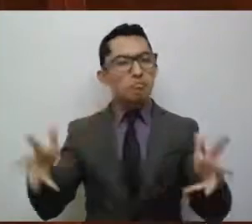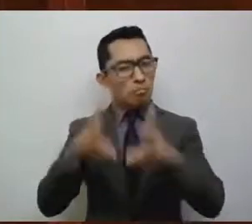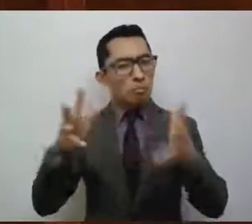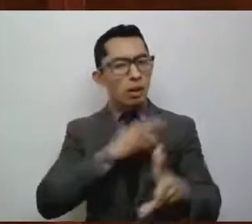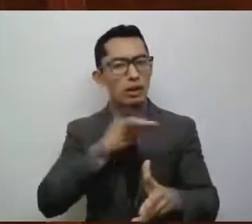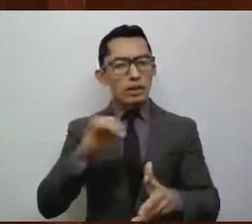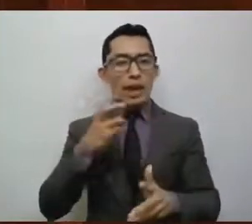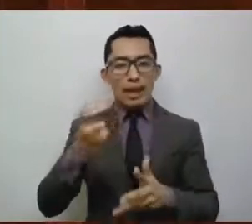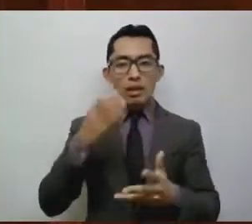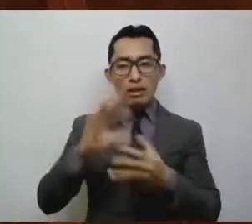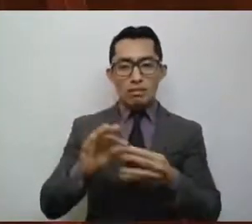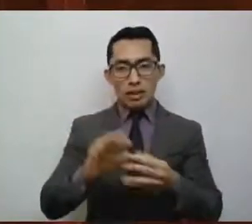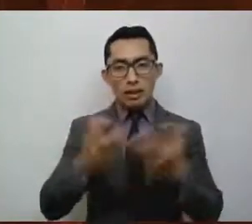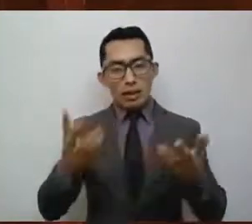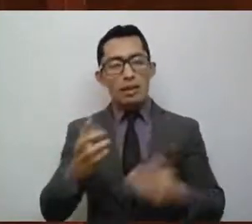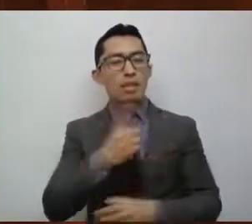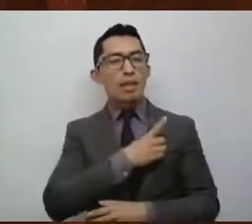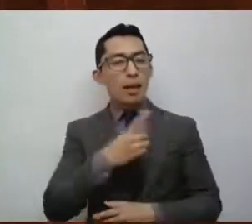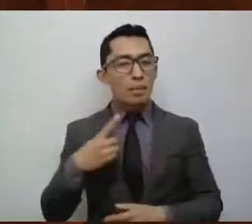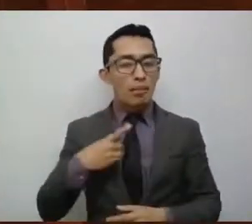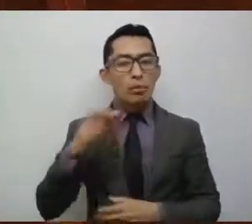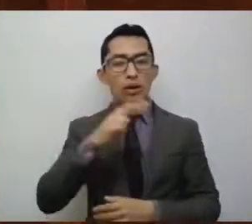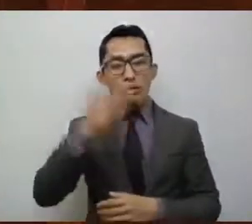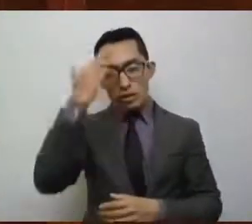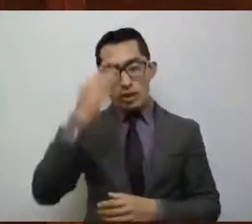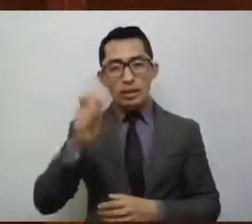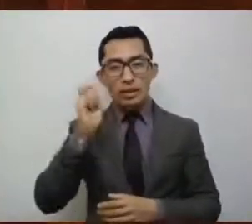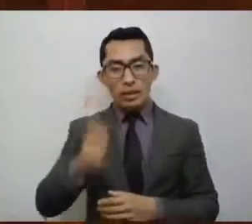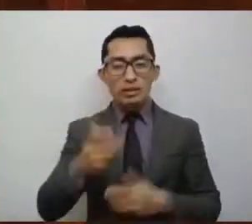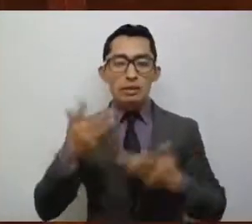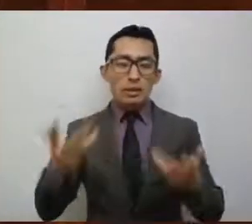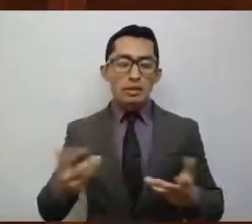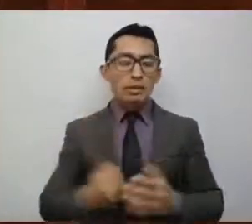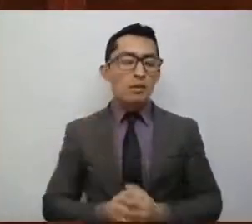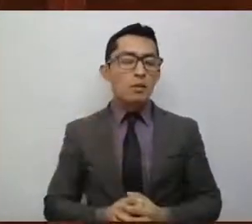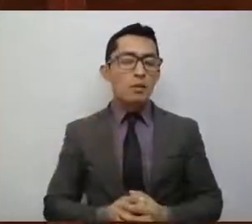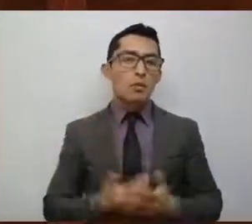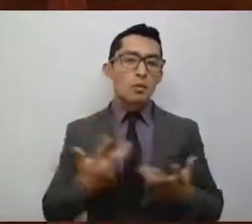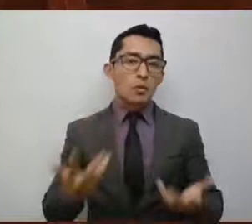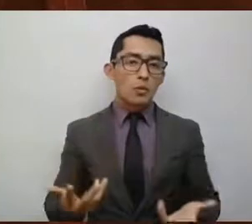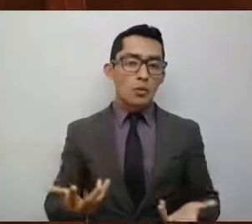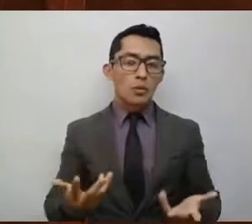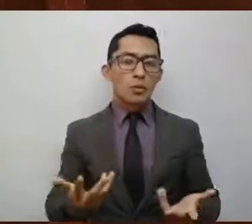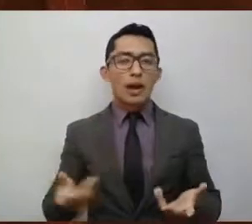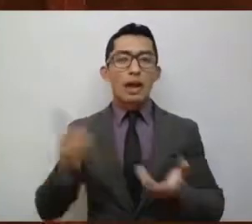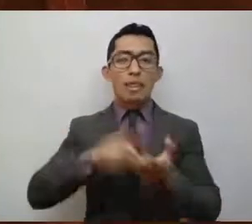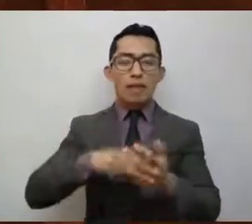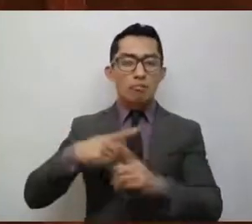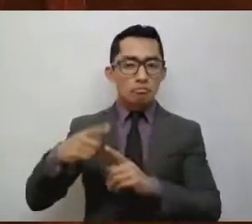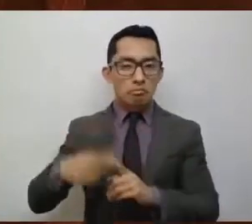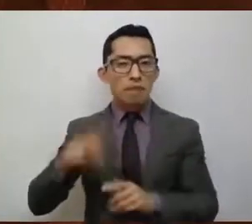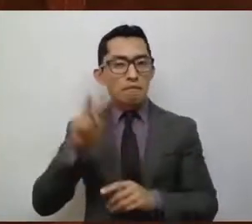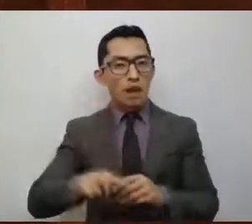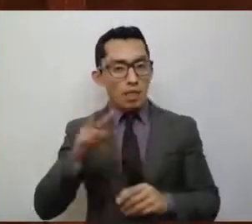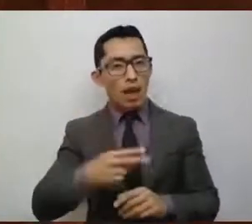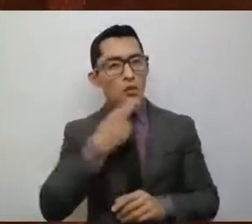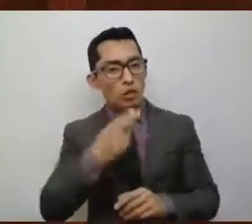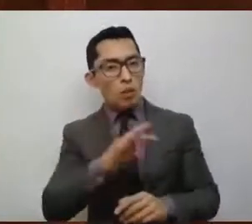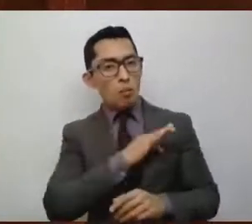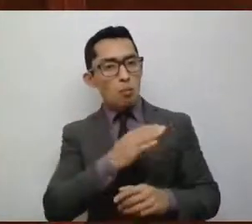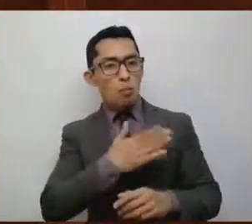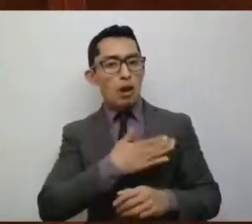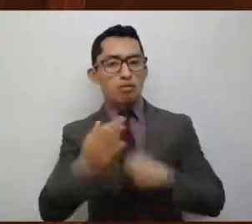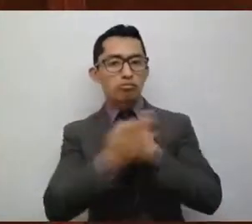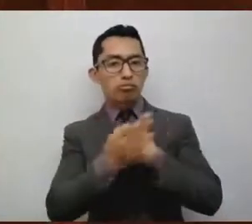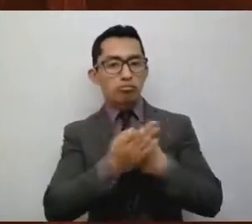expresado, debemos reconocer que gracias a la singularidad, la longevidad y la versatilidad de la bicicleta, esta